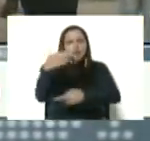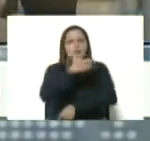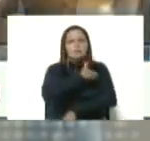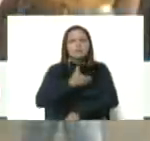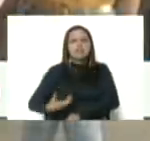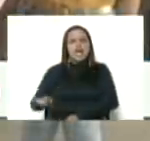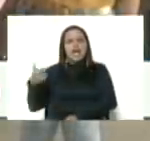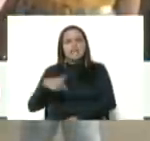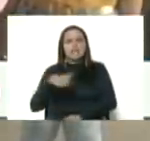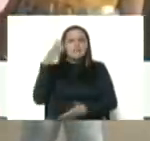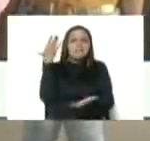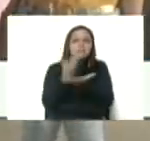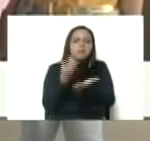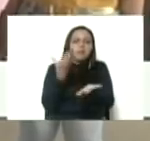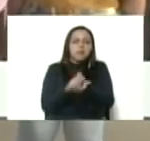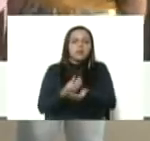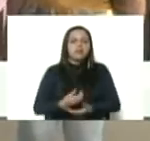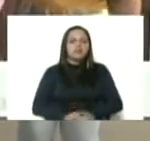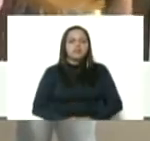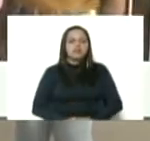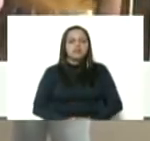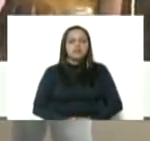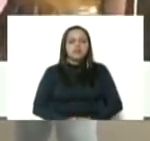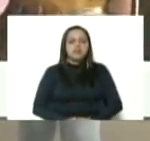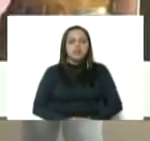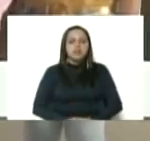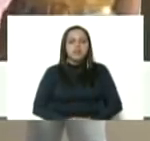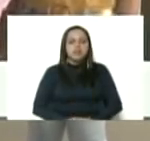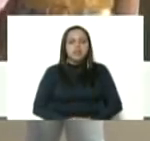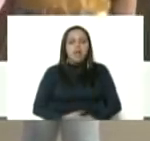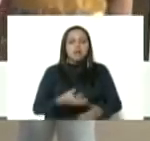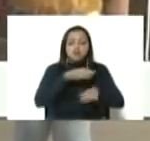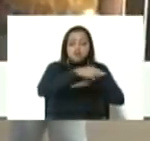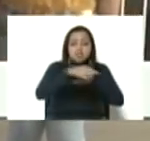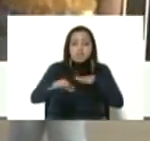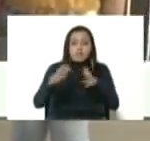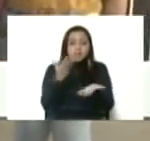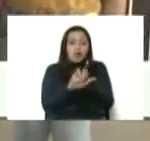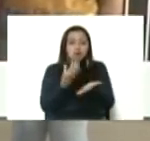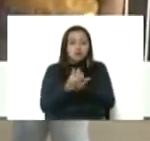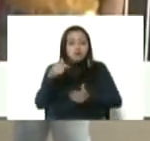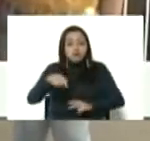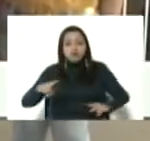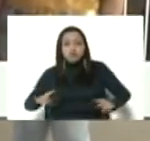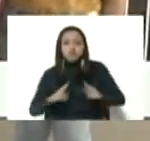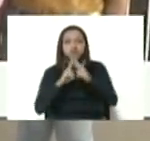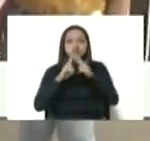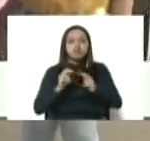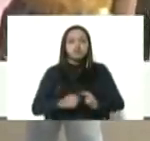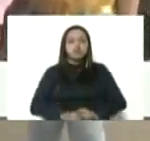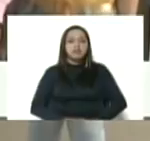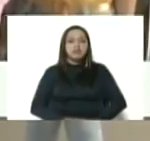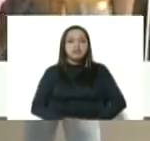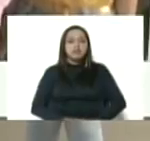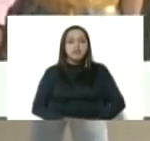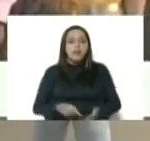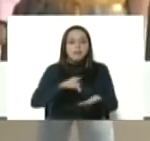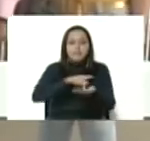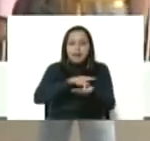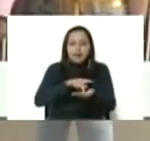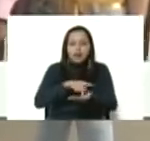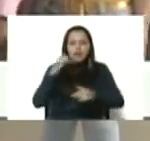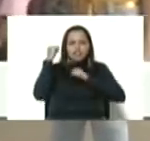Monagas, del municipio Maturín. Nos encontramos aquí, en esta parroquia